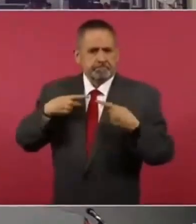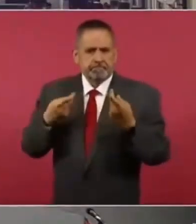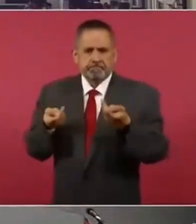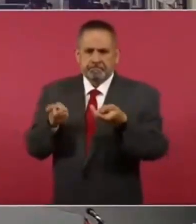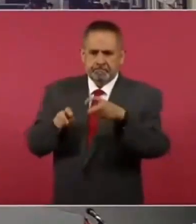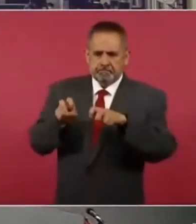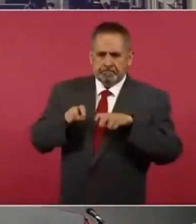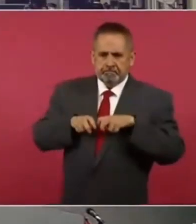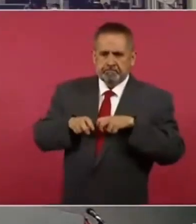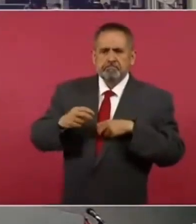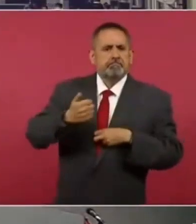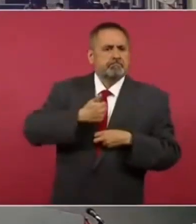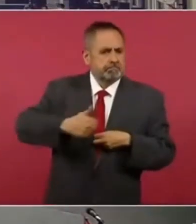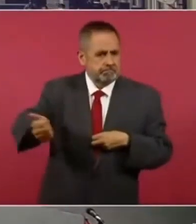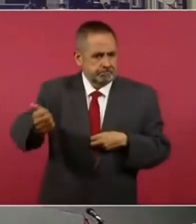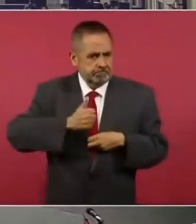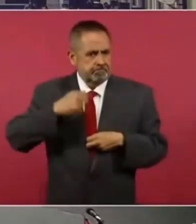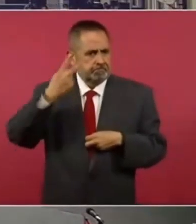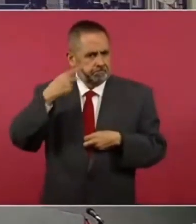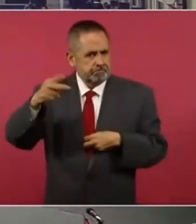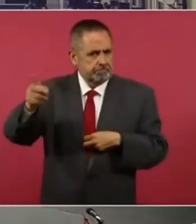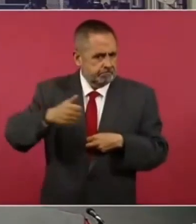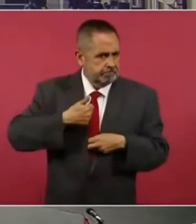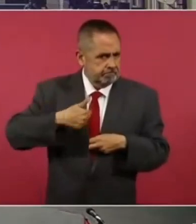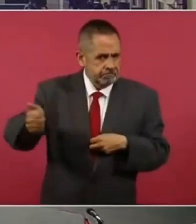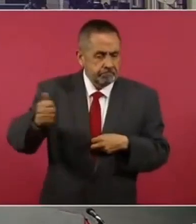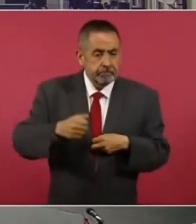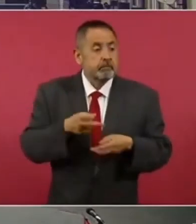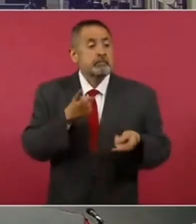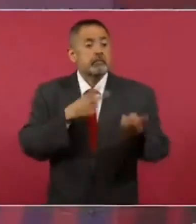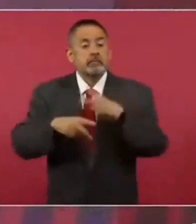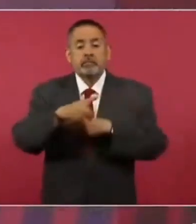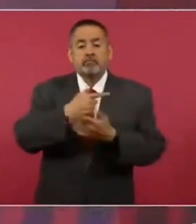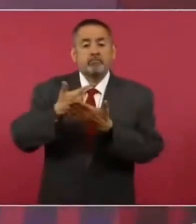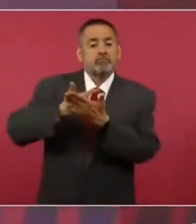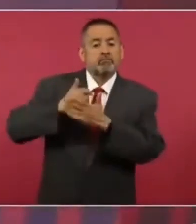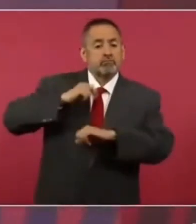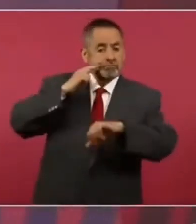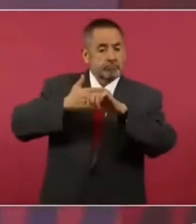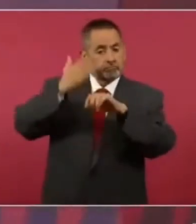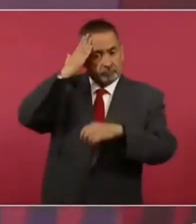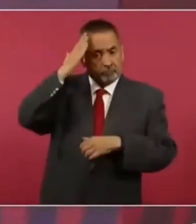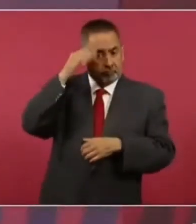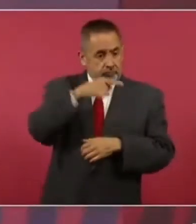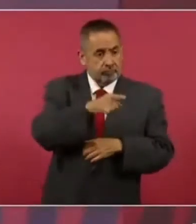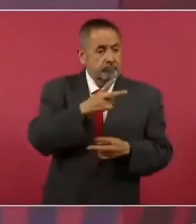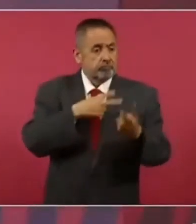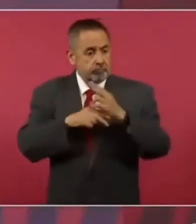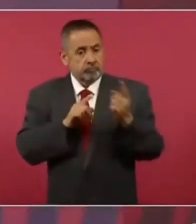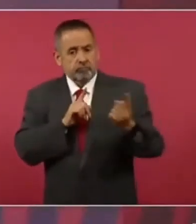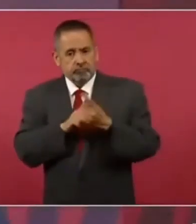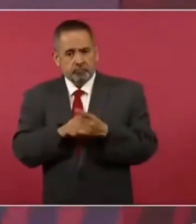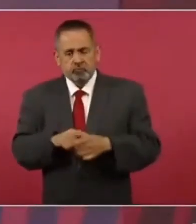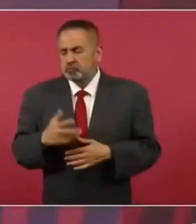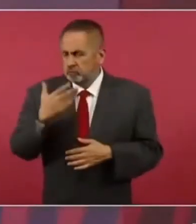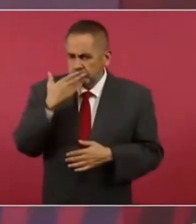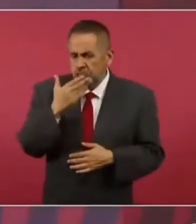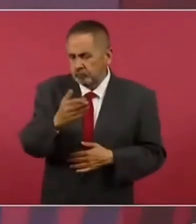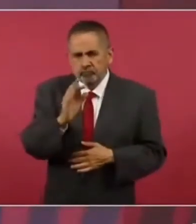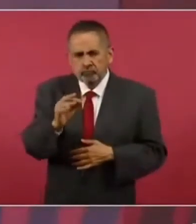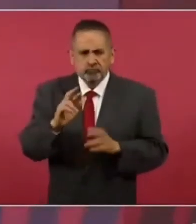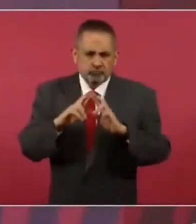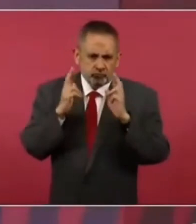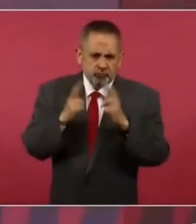estuvo con nosotros el gerente general. Y fue muy buena la